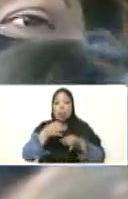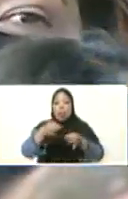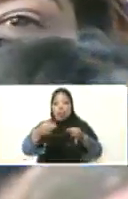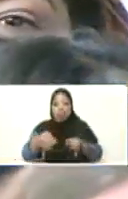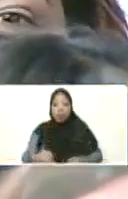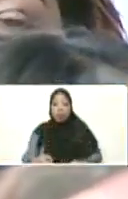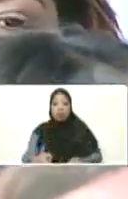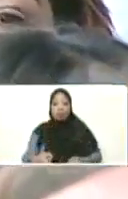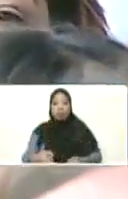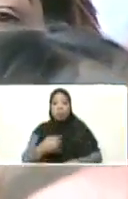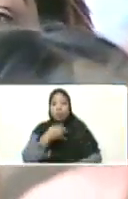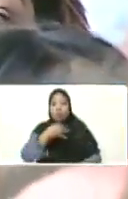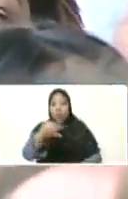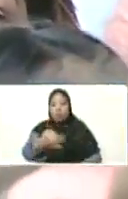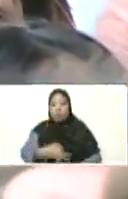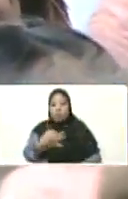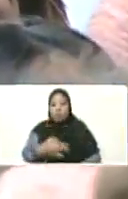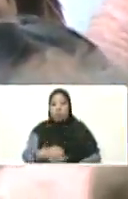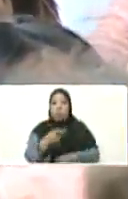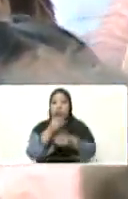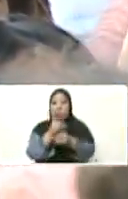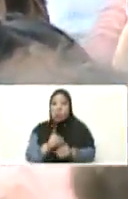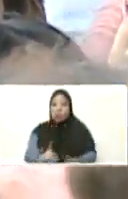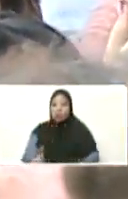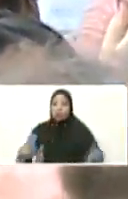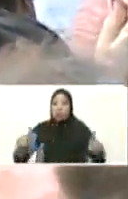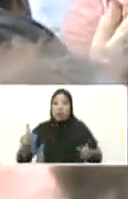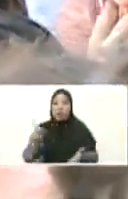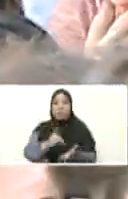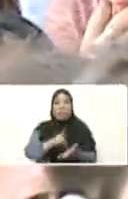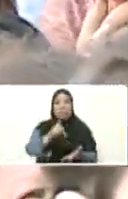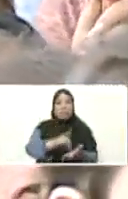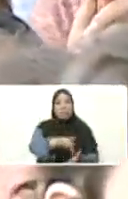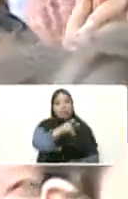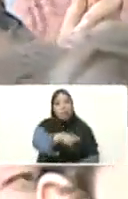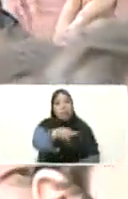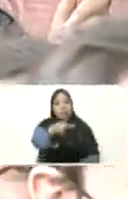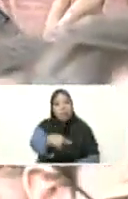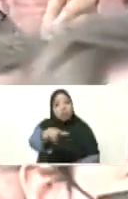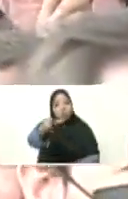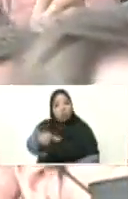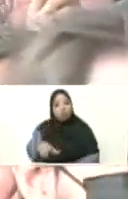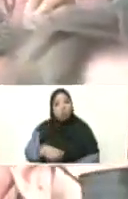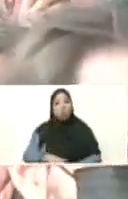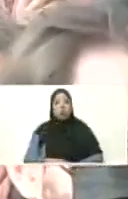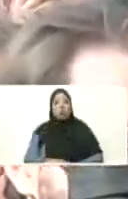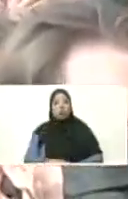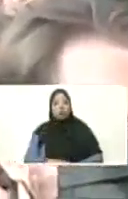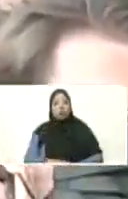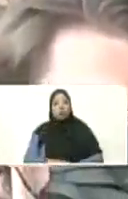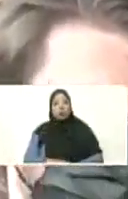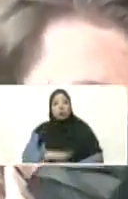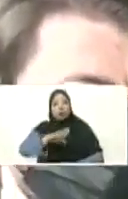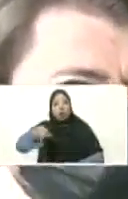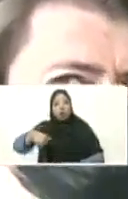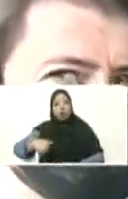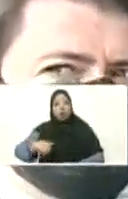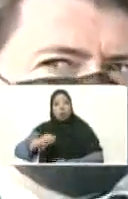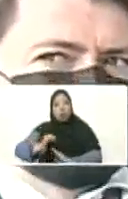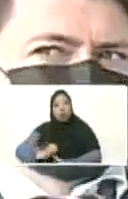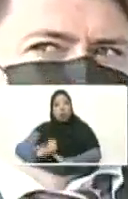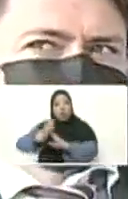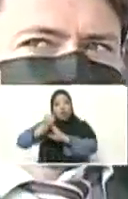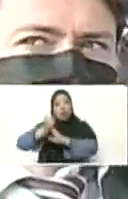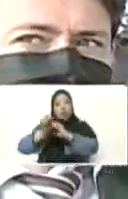al pueblo de manera democrática como protagonista, como vanguardia. Y somos vanguardia para construir